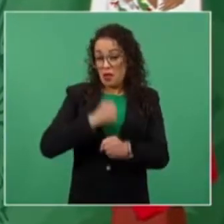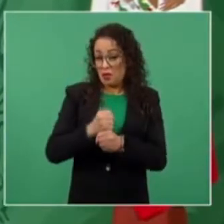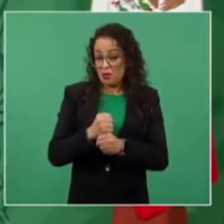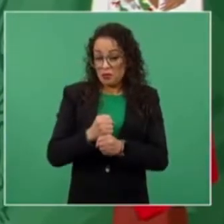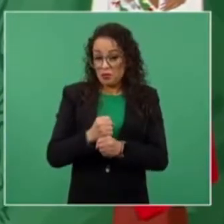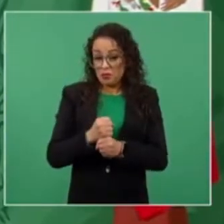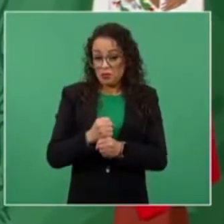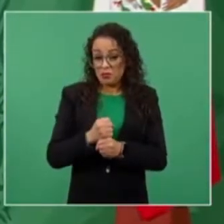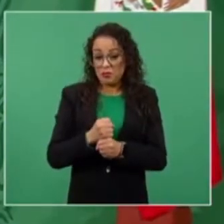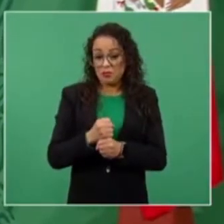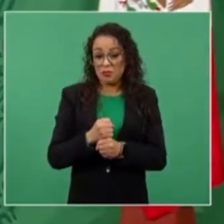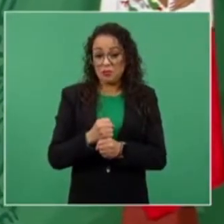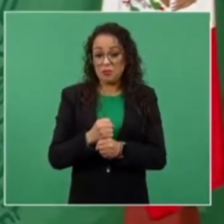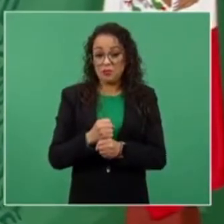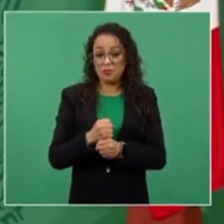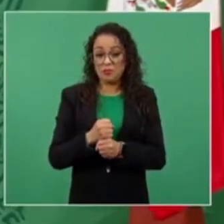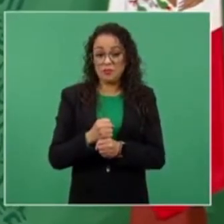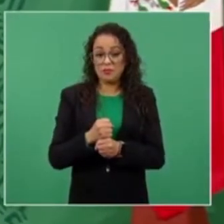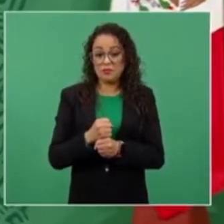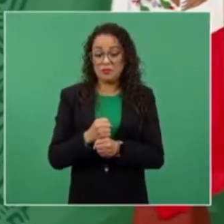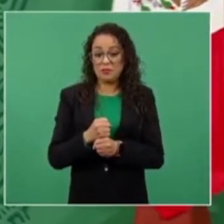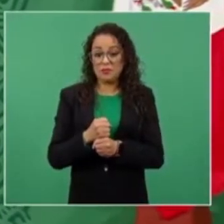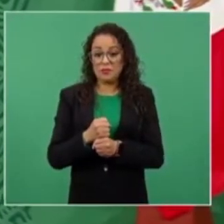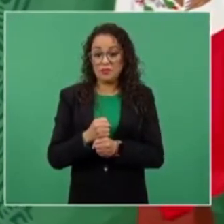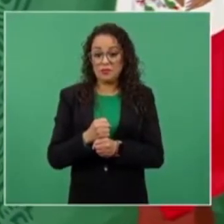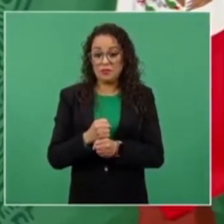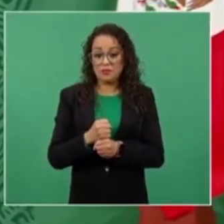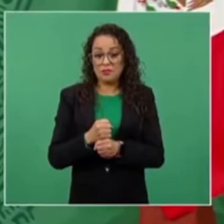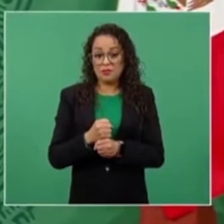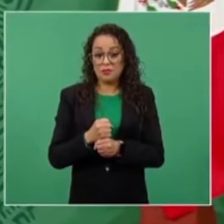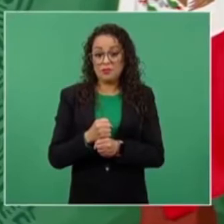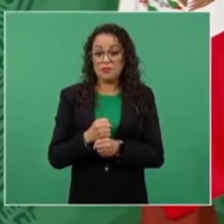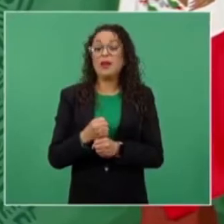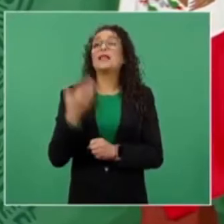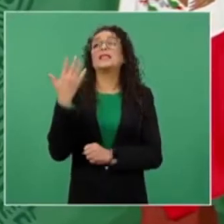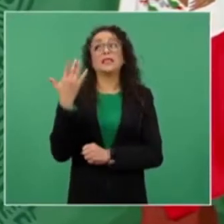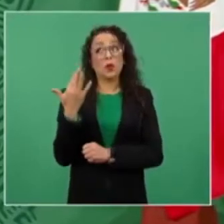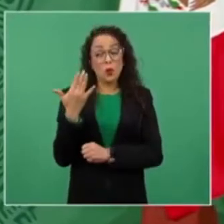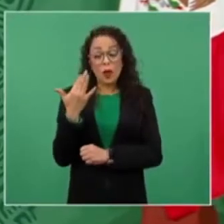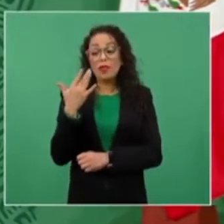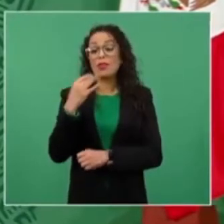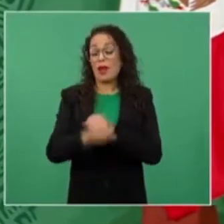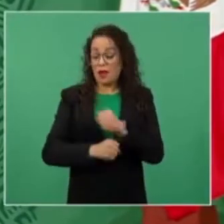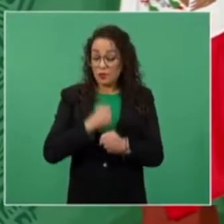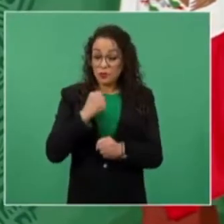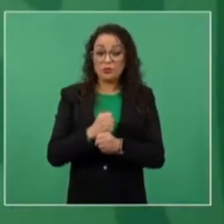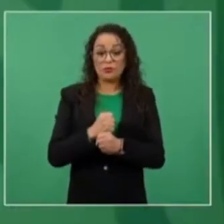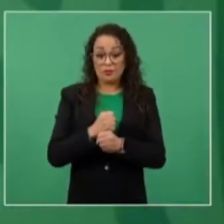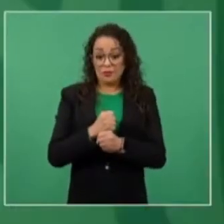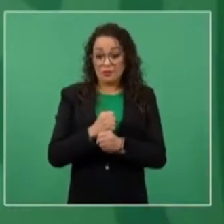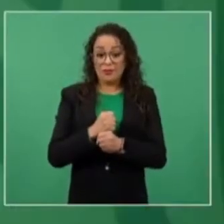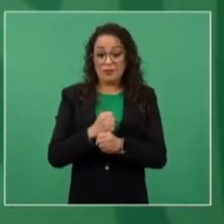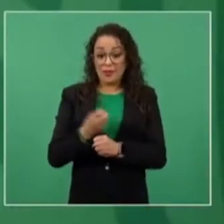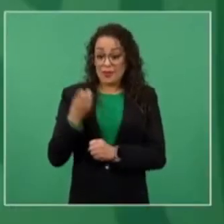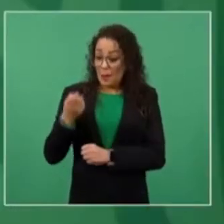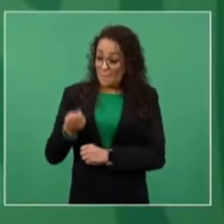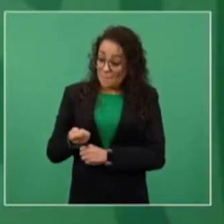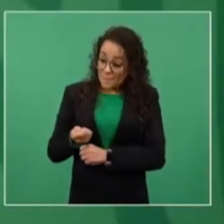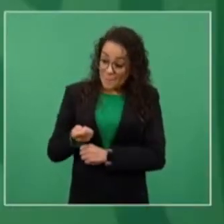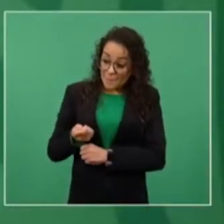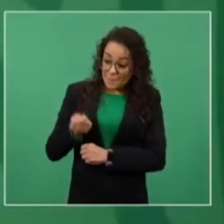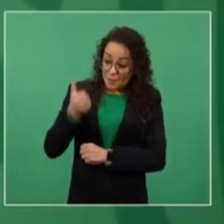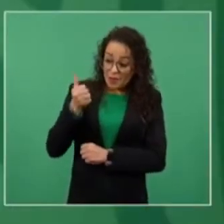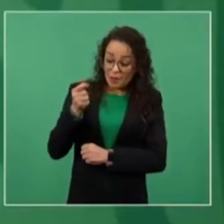50, ahí fue el primer Estado